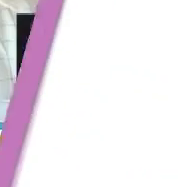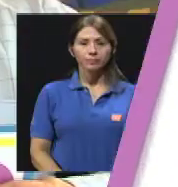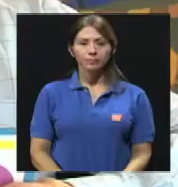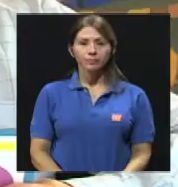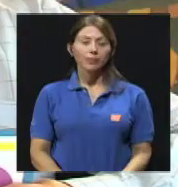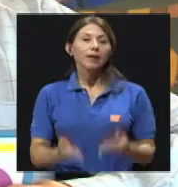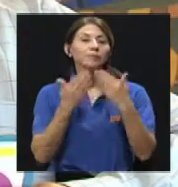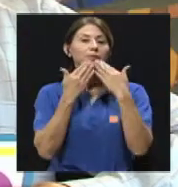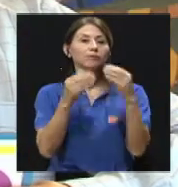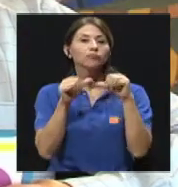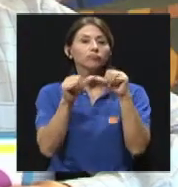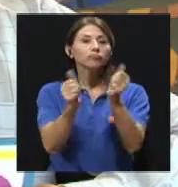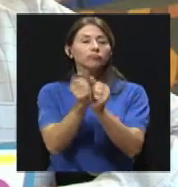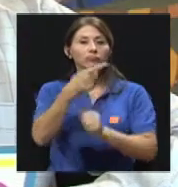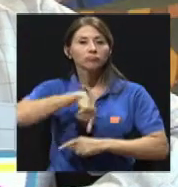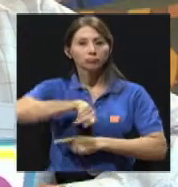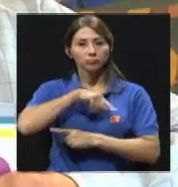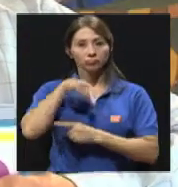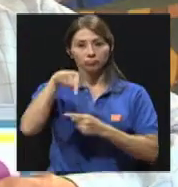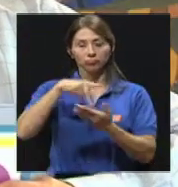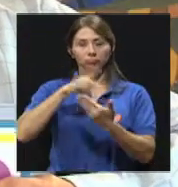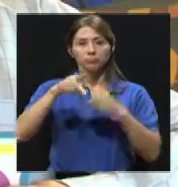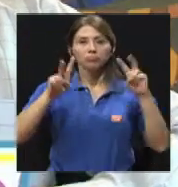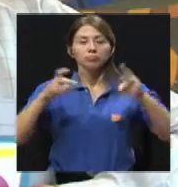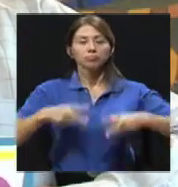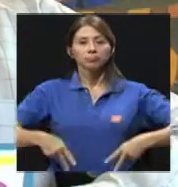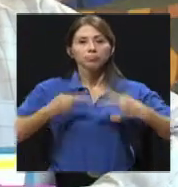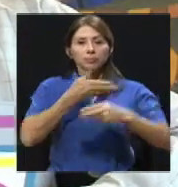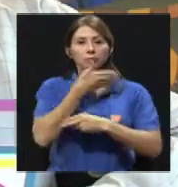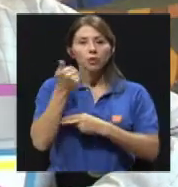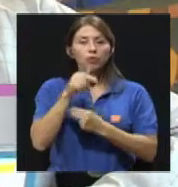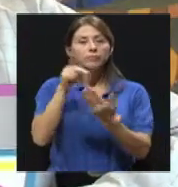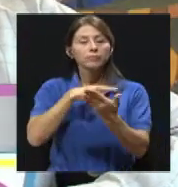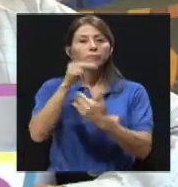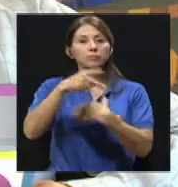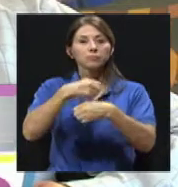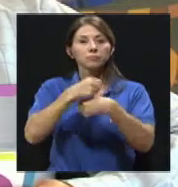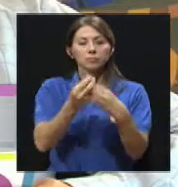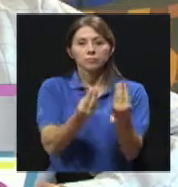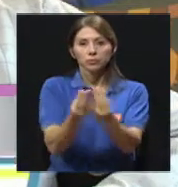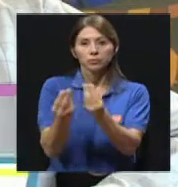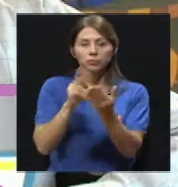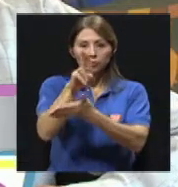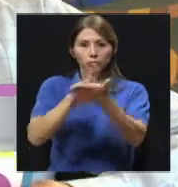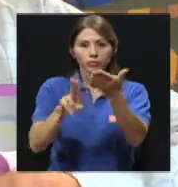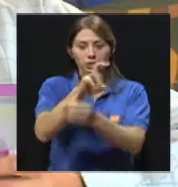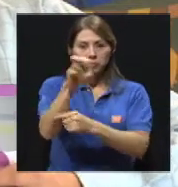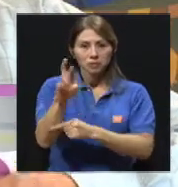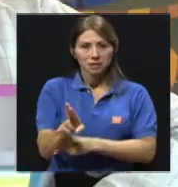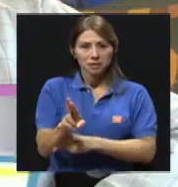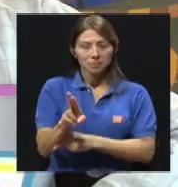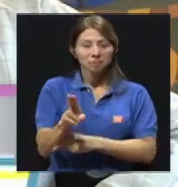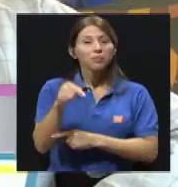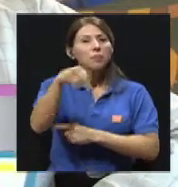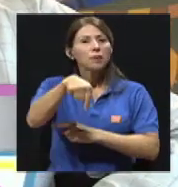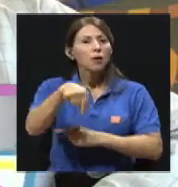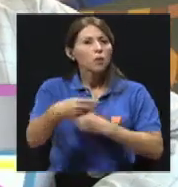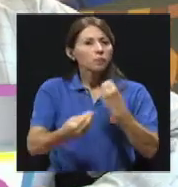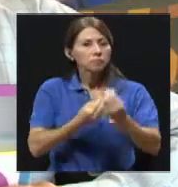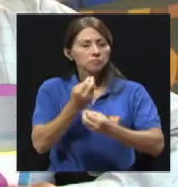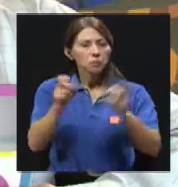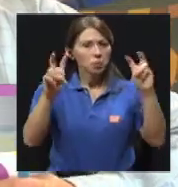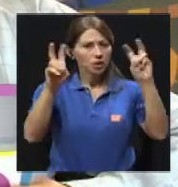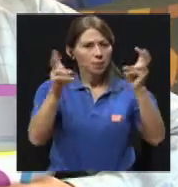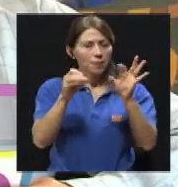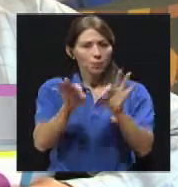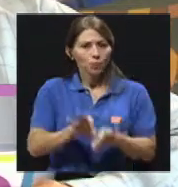Muchas gracias por continuar con nosotros en Vivir Mejor, la telerevista de la Universidad de Costa Rica. Y para el día de hoy les tenemos un